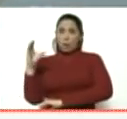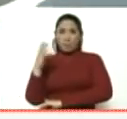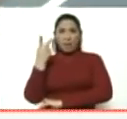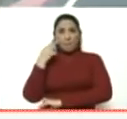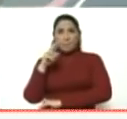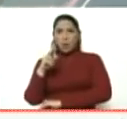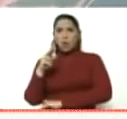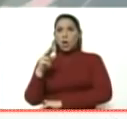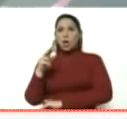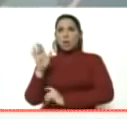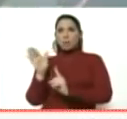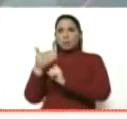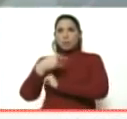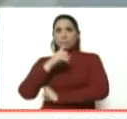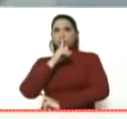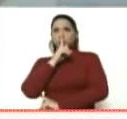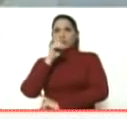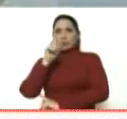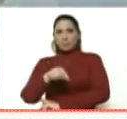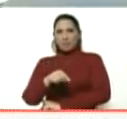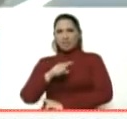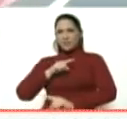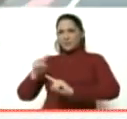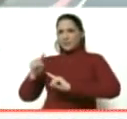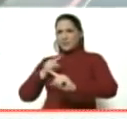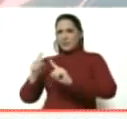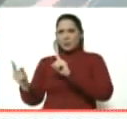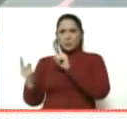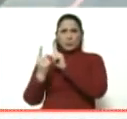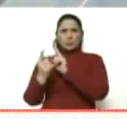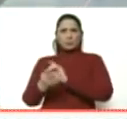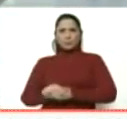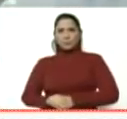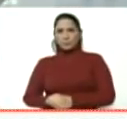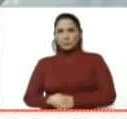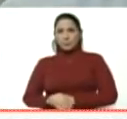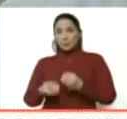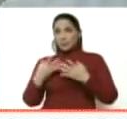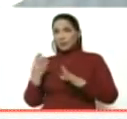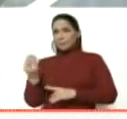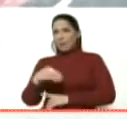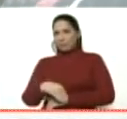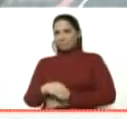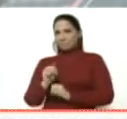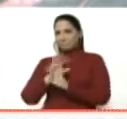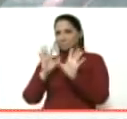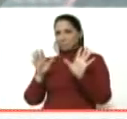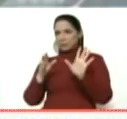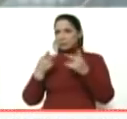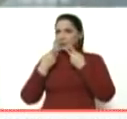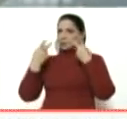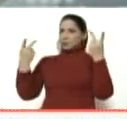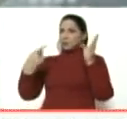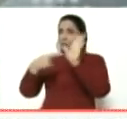complicidad, pero yo diría incluso que por acción directa, es, bueno, más que obvio, notorio,